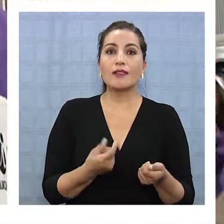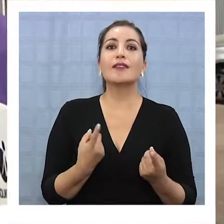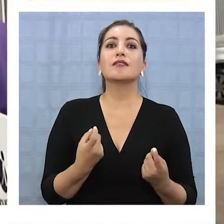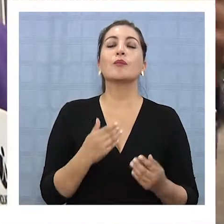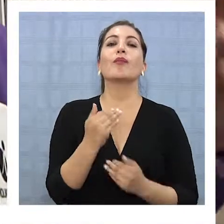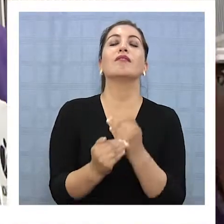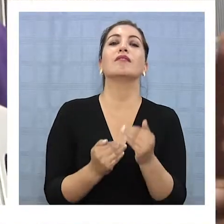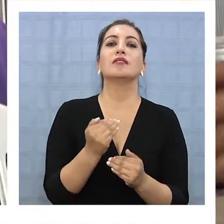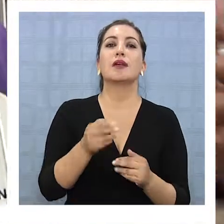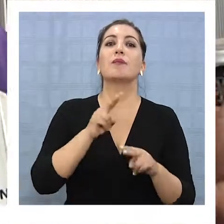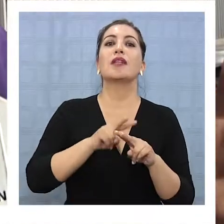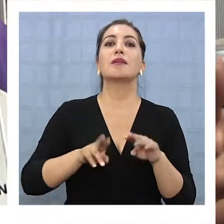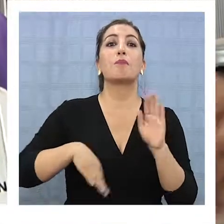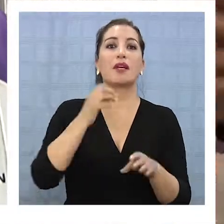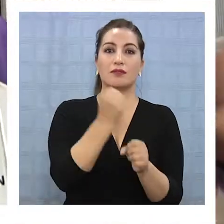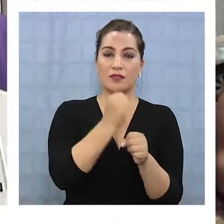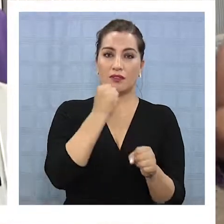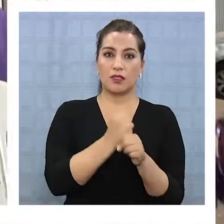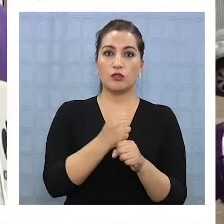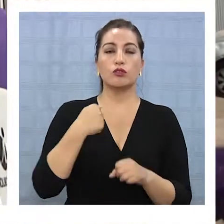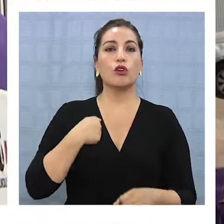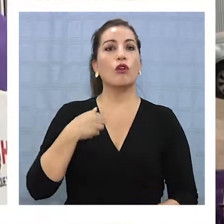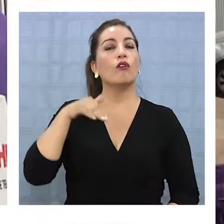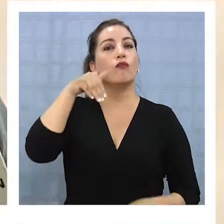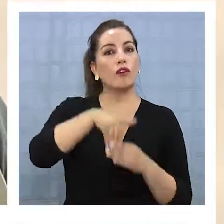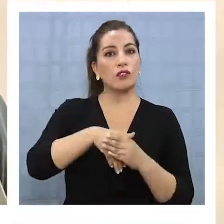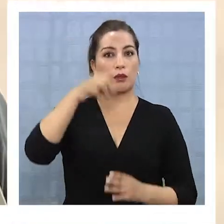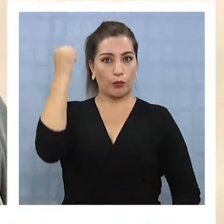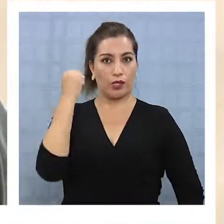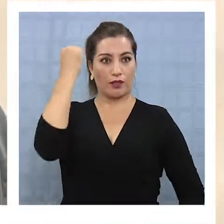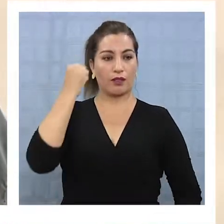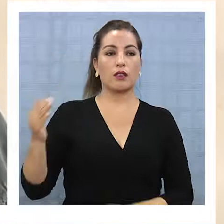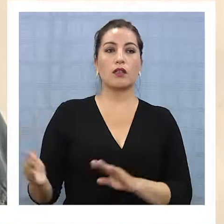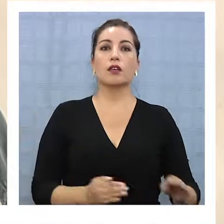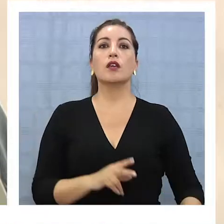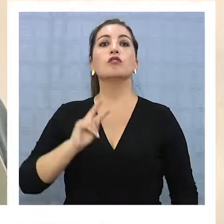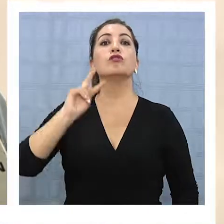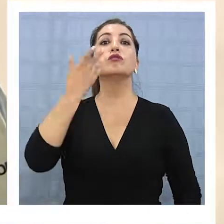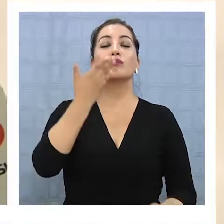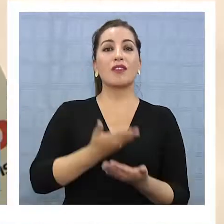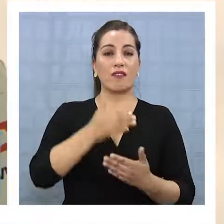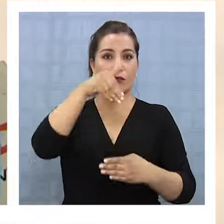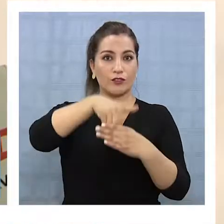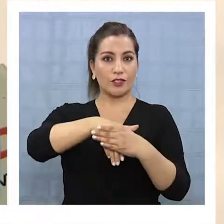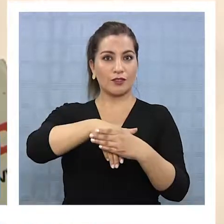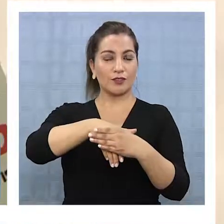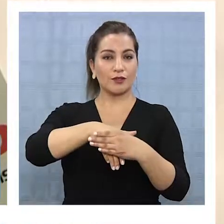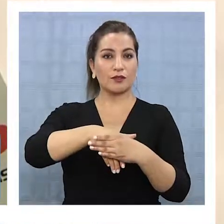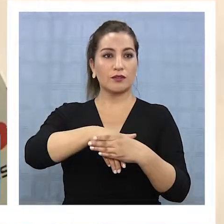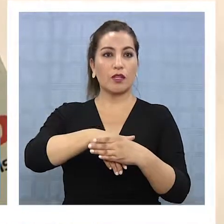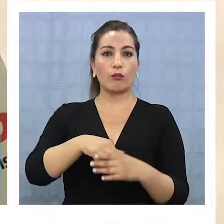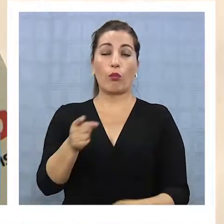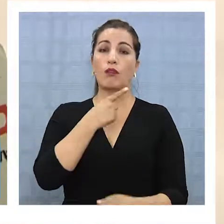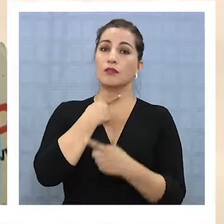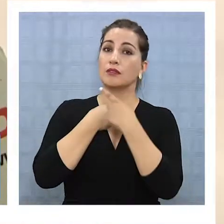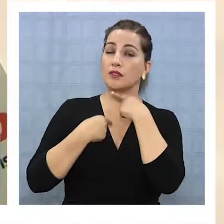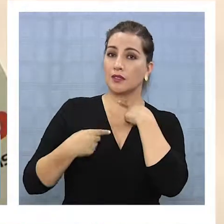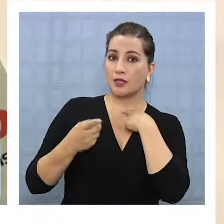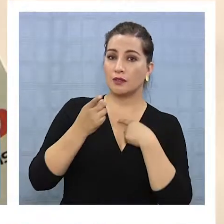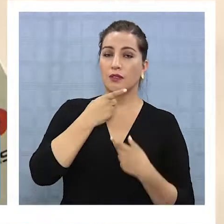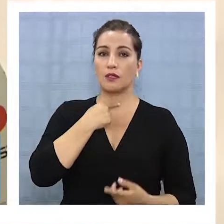avanzar para generar más empleo y todas esas cosas. Y voy a votar por Sebastián Piñera. Veo esta segunda vuelta también muy interesante,